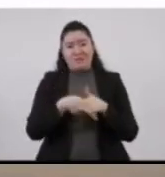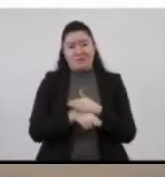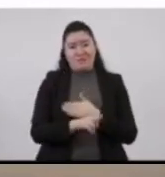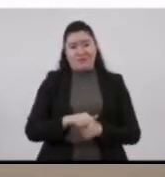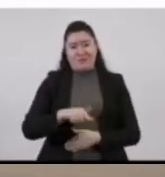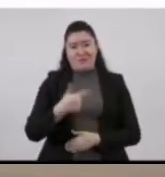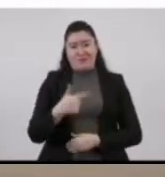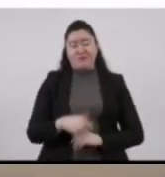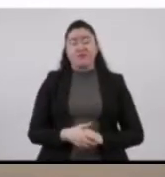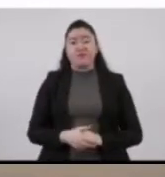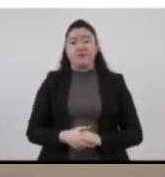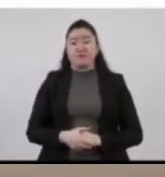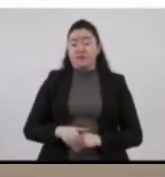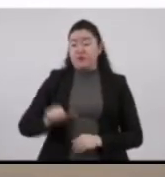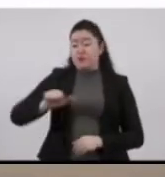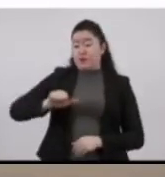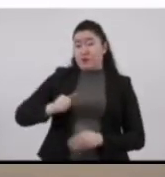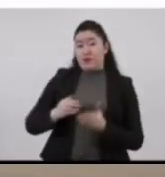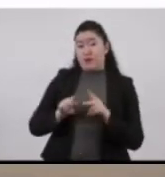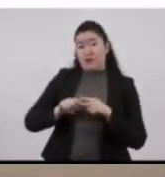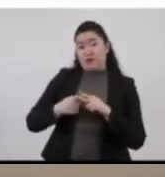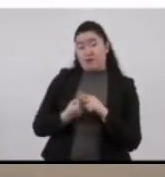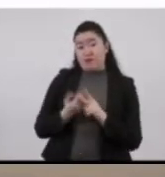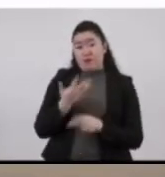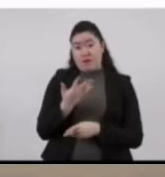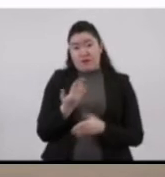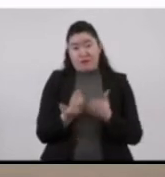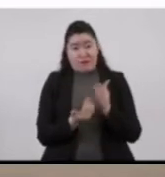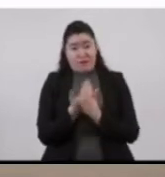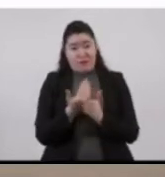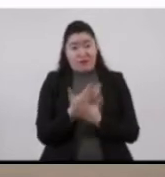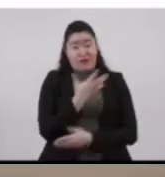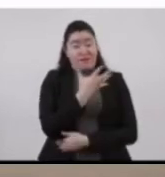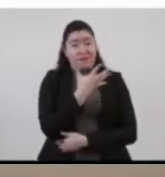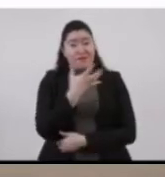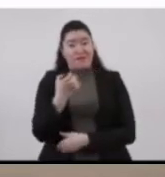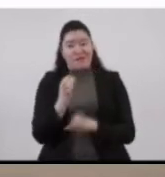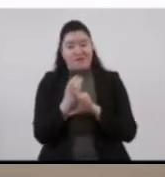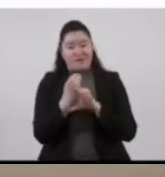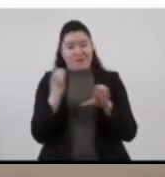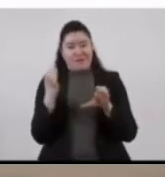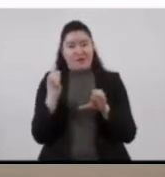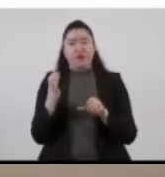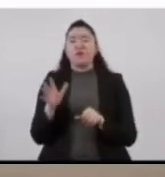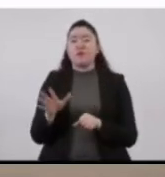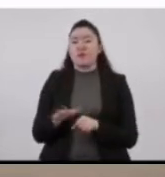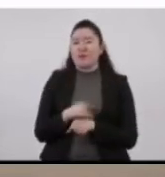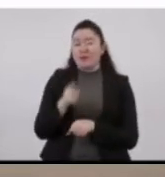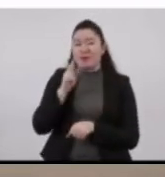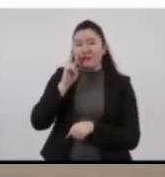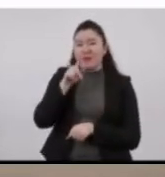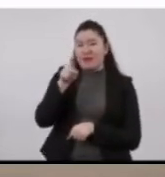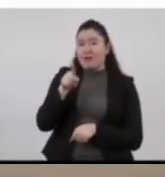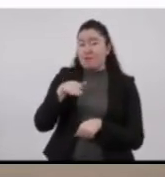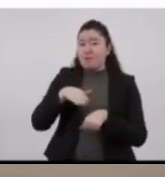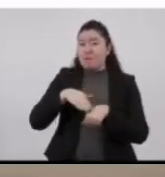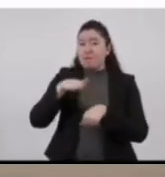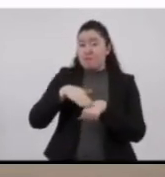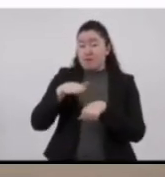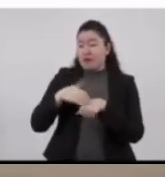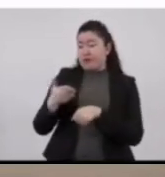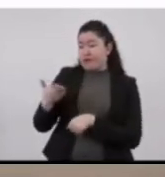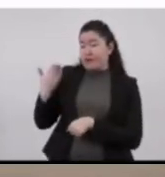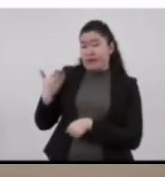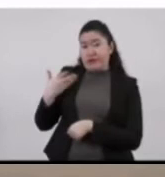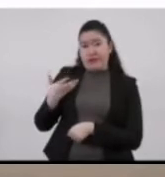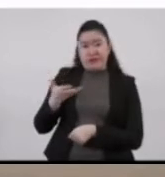La red abrió hoy a las 5 de la mañana con 500 unidades en operación. Esto, como pueden ver, es un número mayor